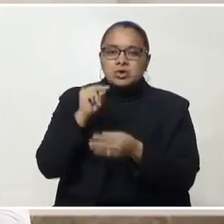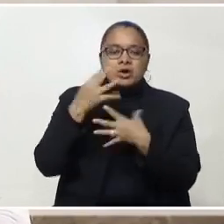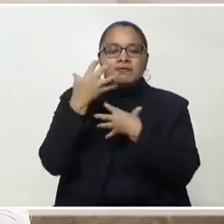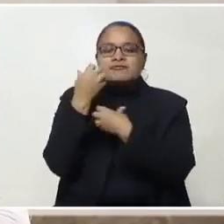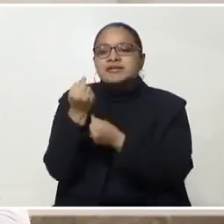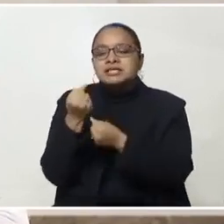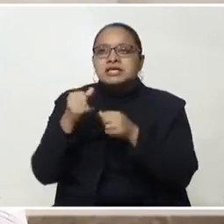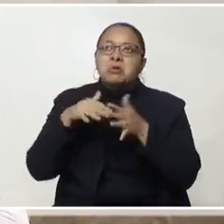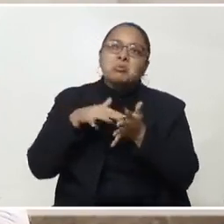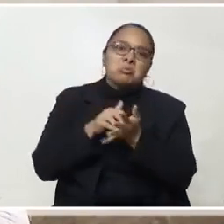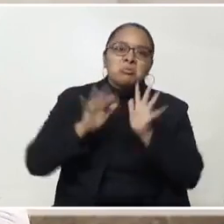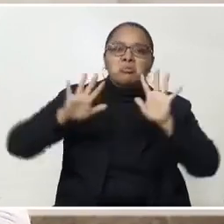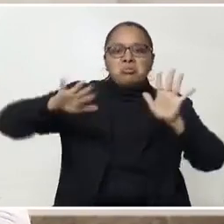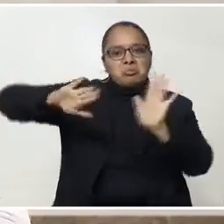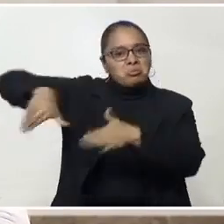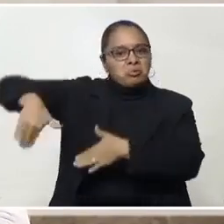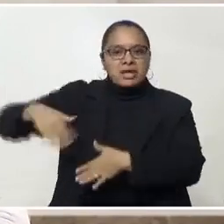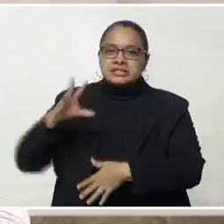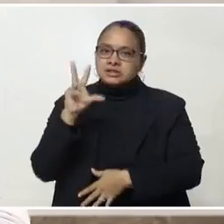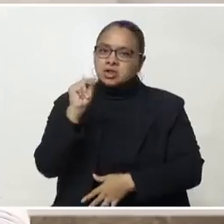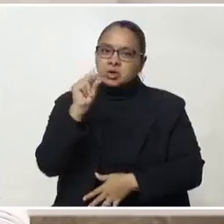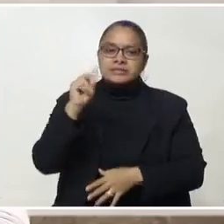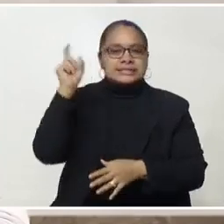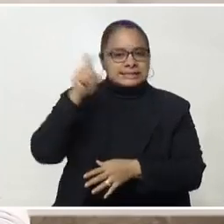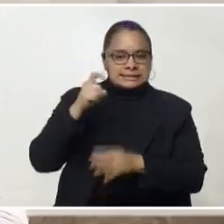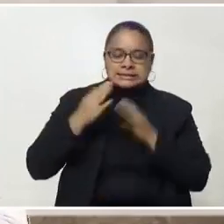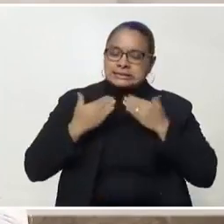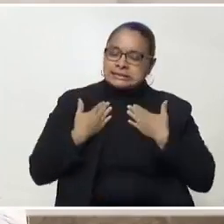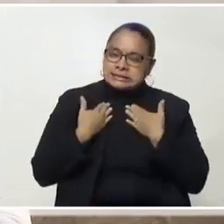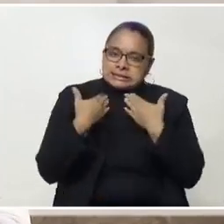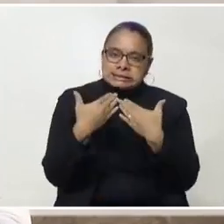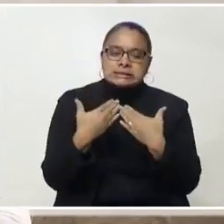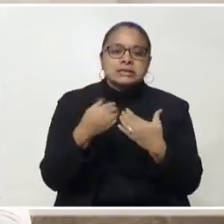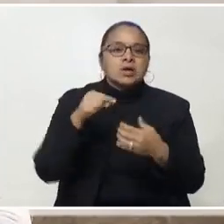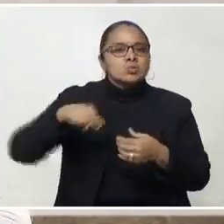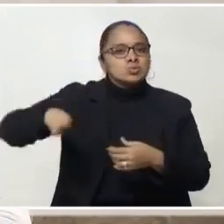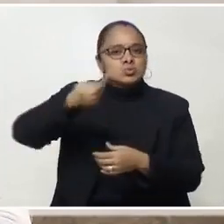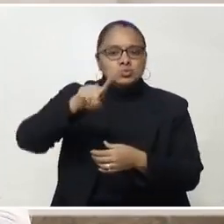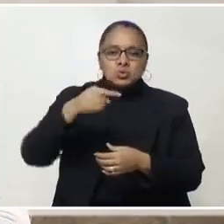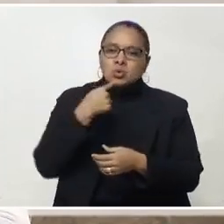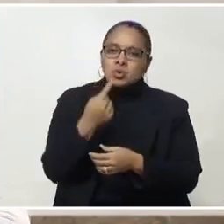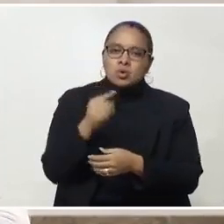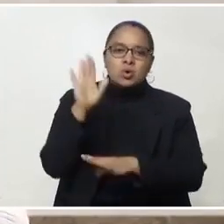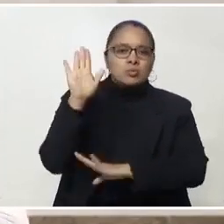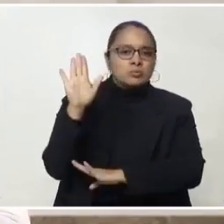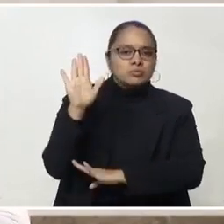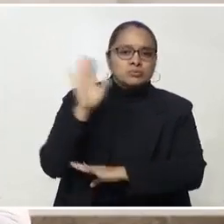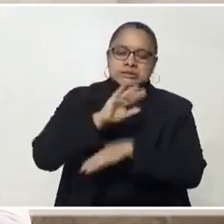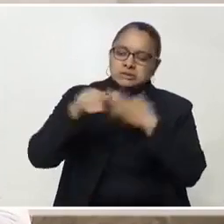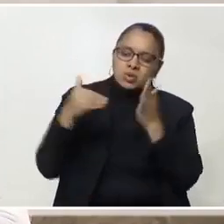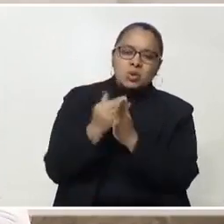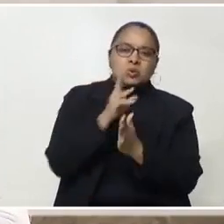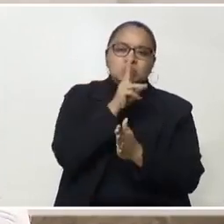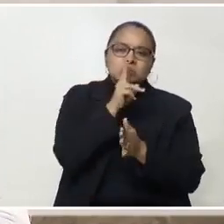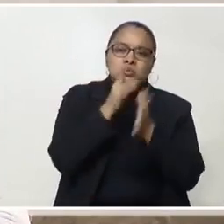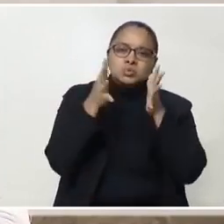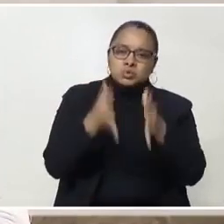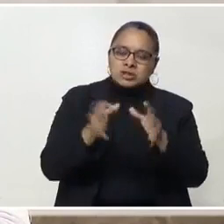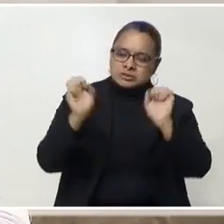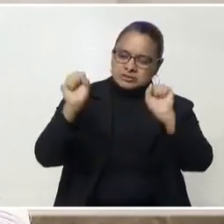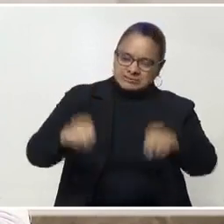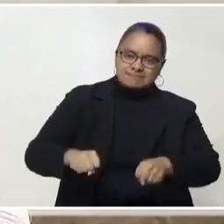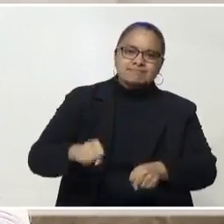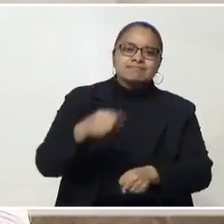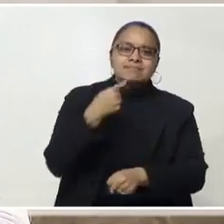emergencia y para eso necesitamos del compromiso de todos los sectores hondureños. Todos debemos acatar las